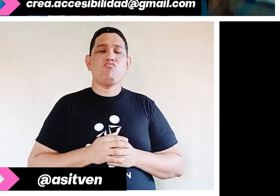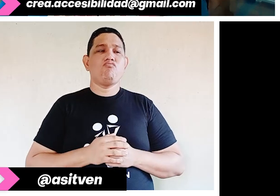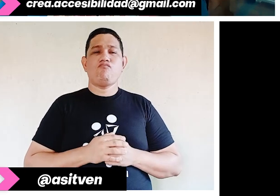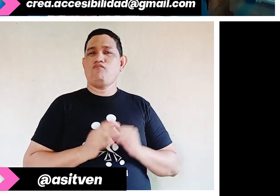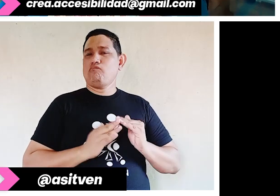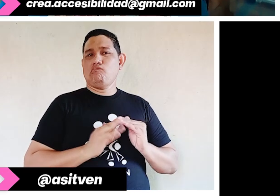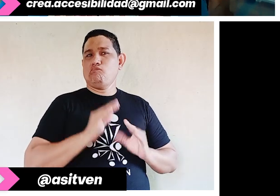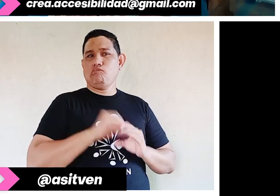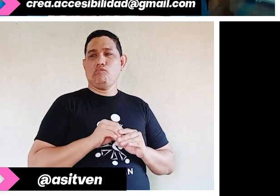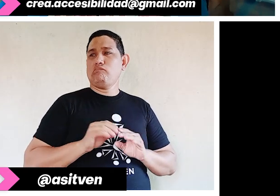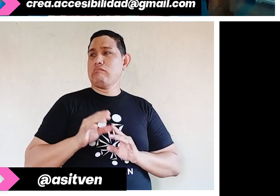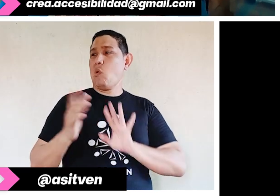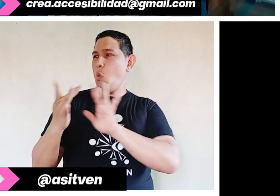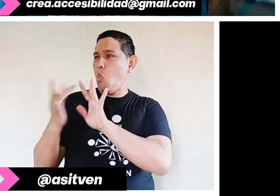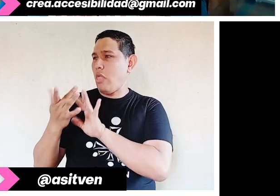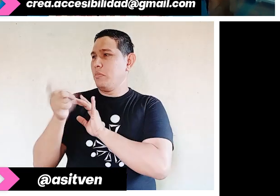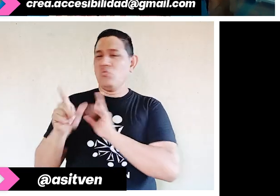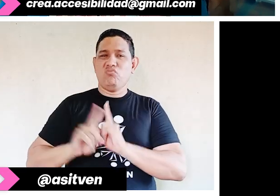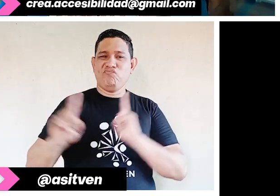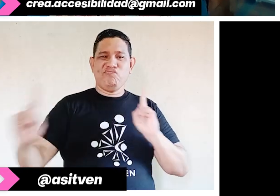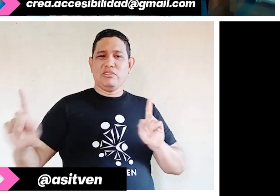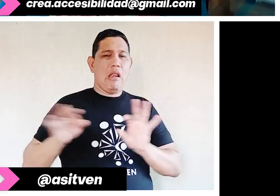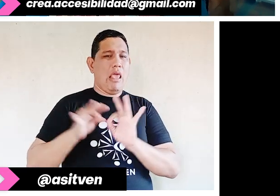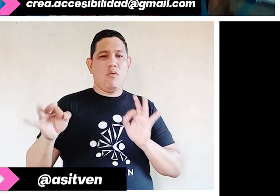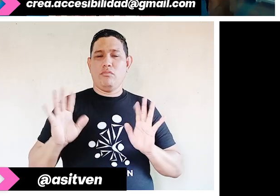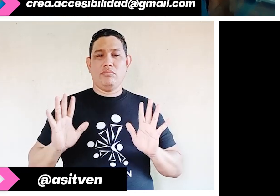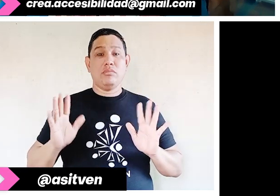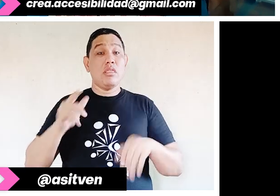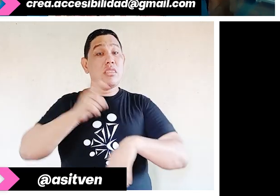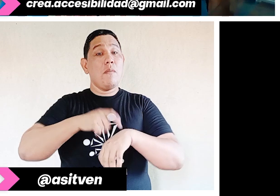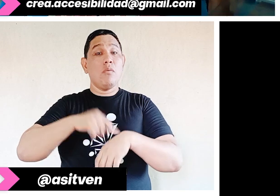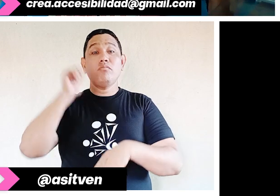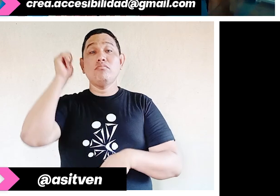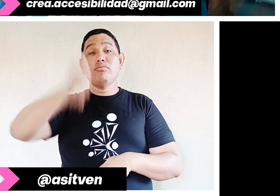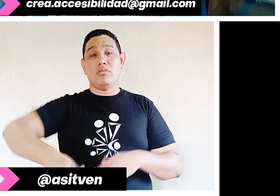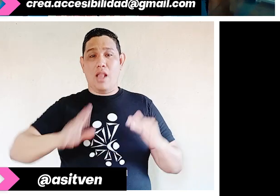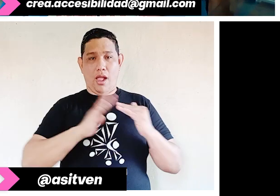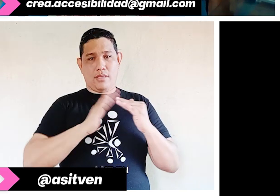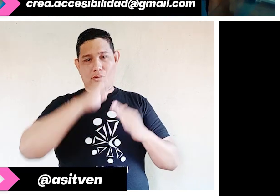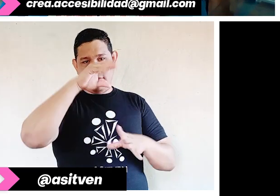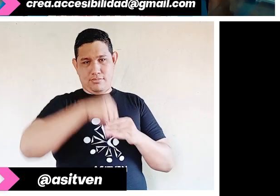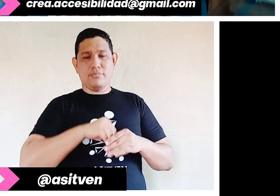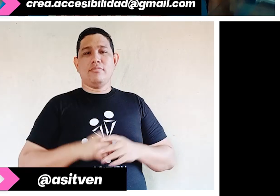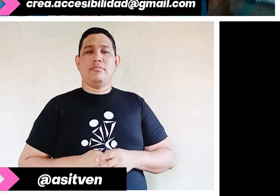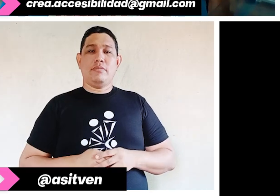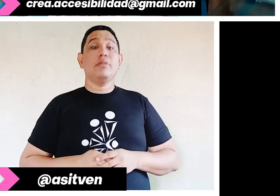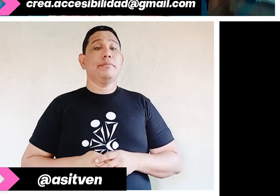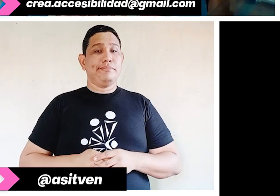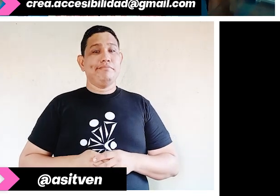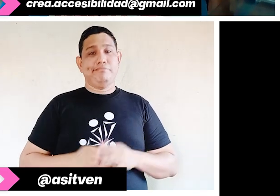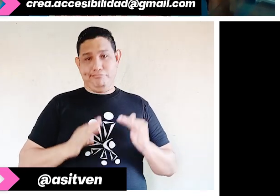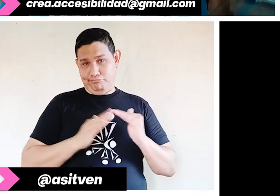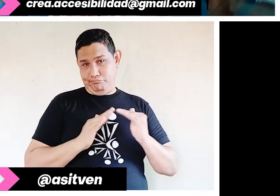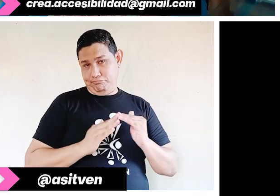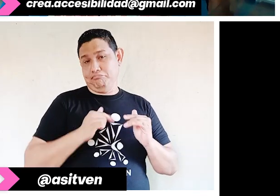experimento de estar el mayor tiempo que yo pueda sin salir del hogar y de esto estoy sin salir del hogar